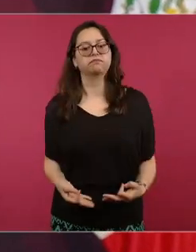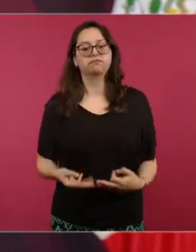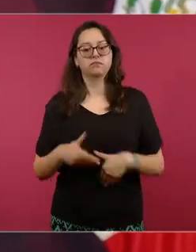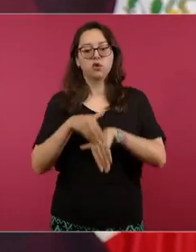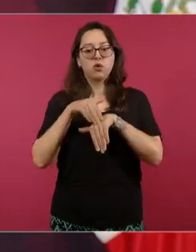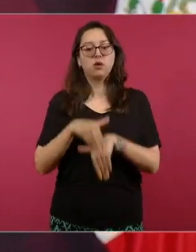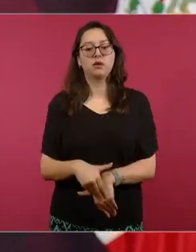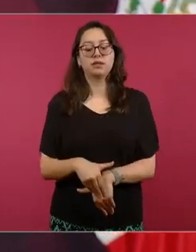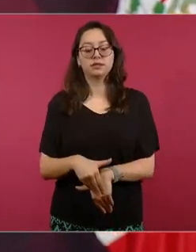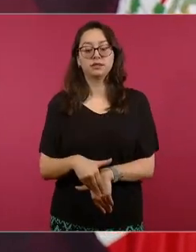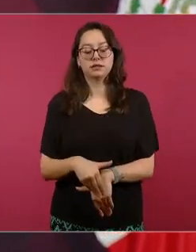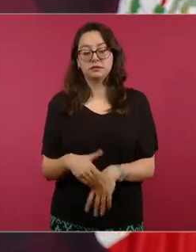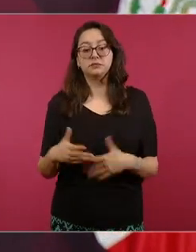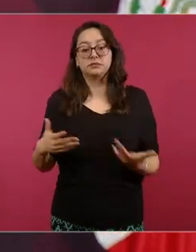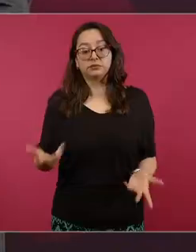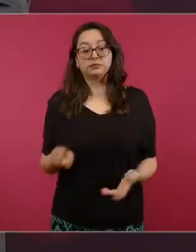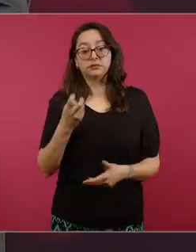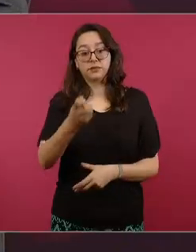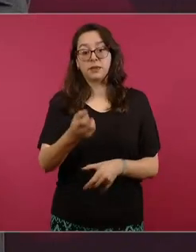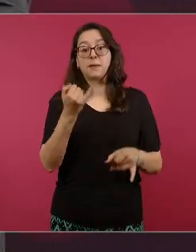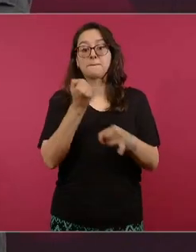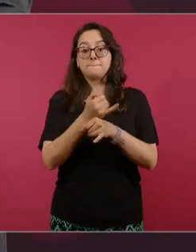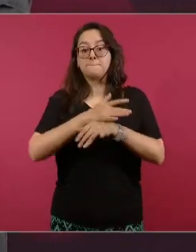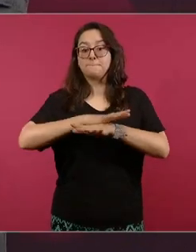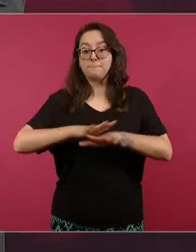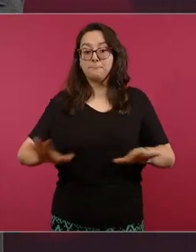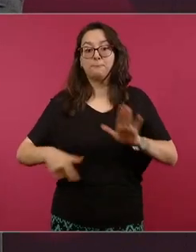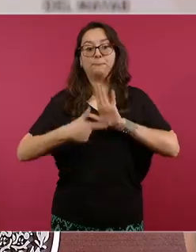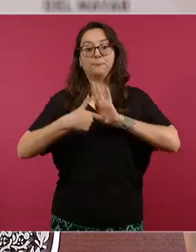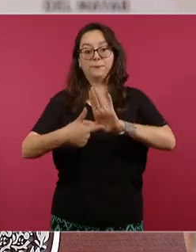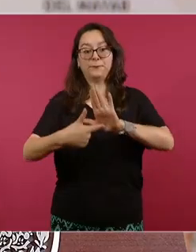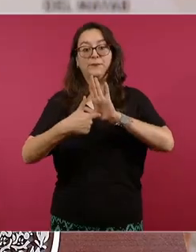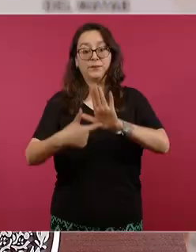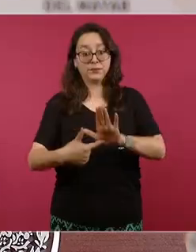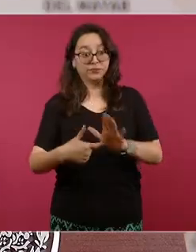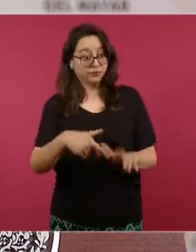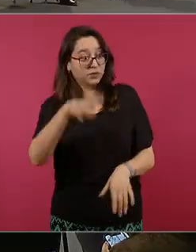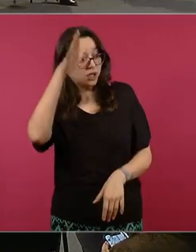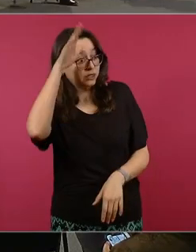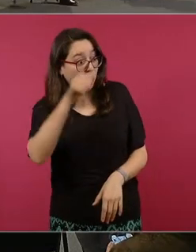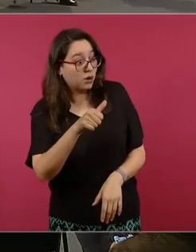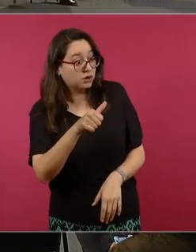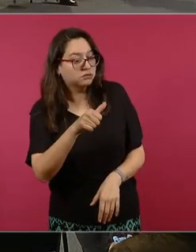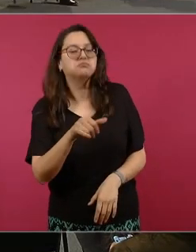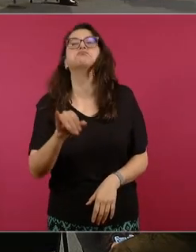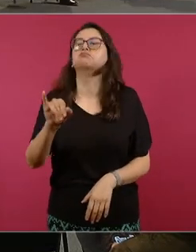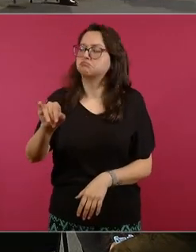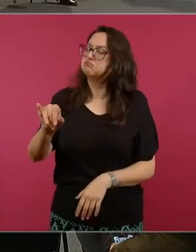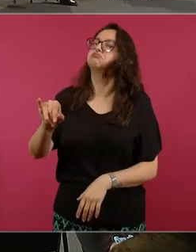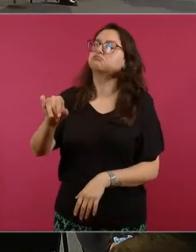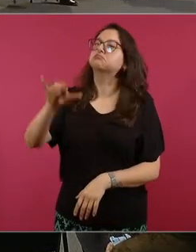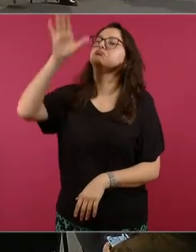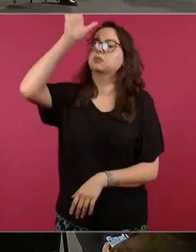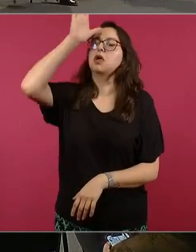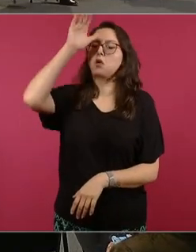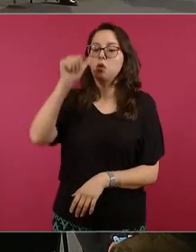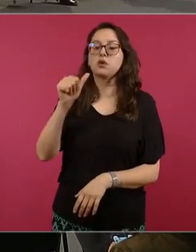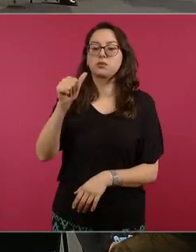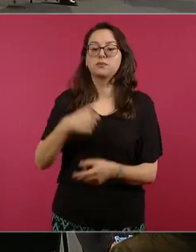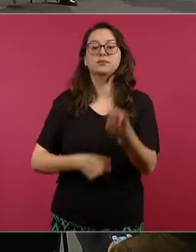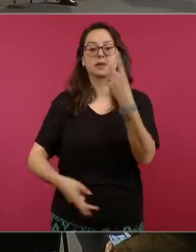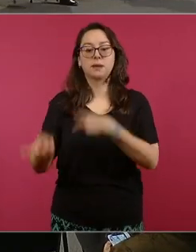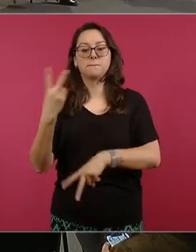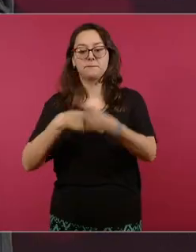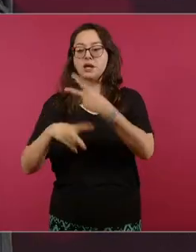hacer la vida pública cada vez más pública y tratar este asunto ¿te parece? me parece bien y que venga el